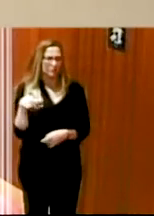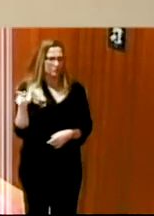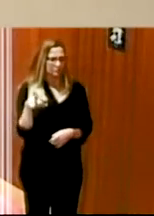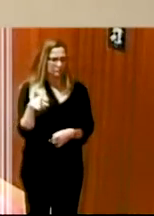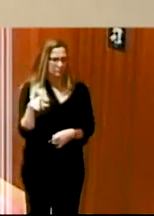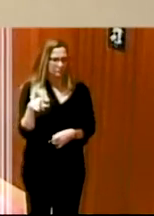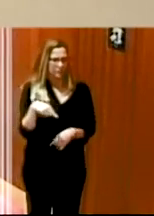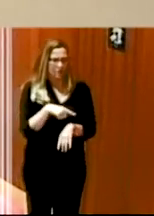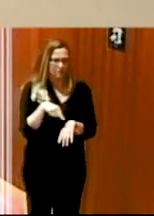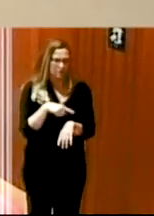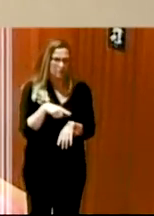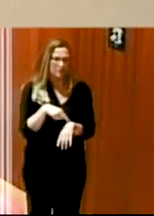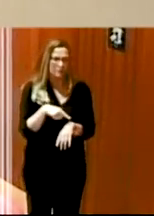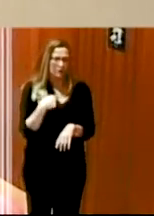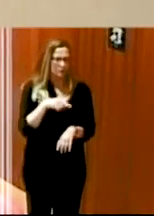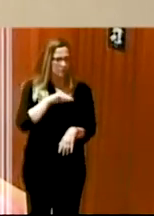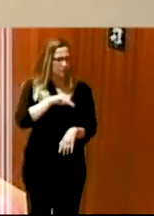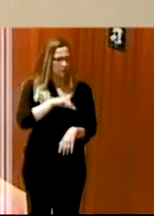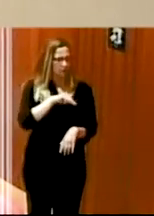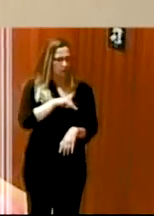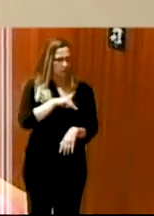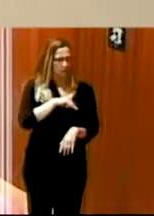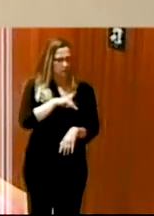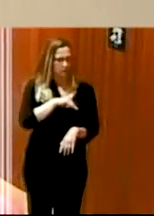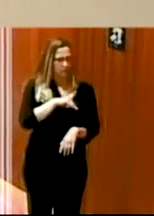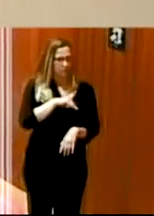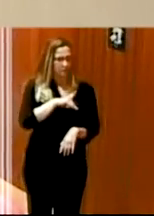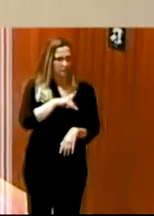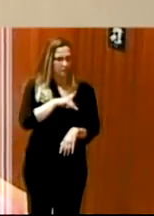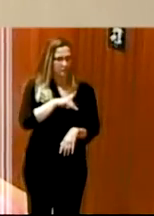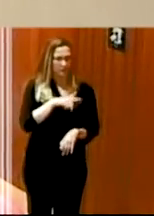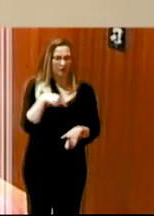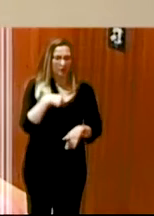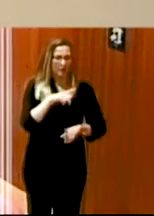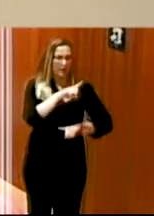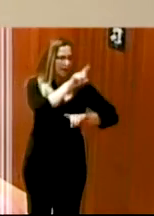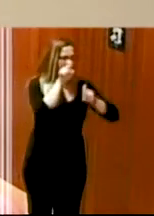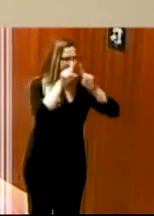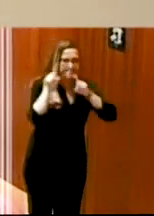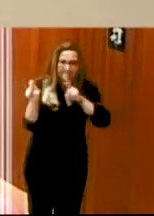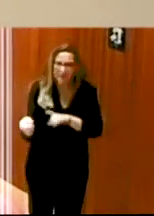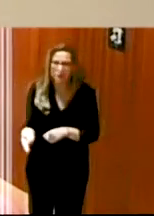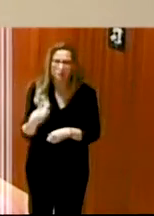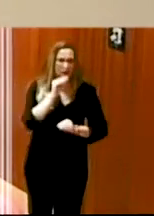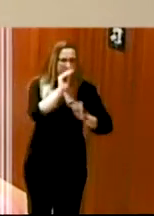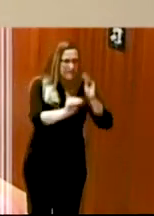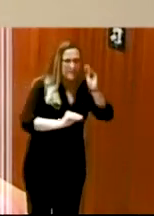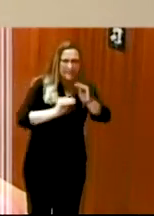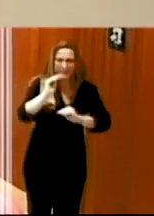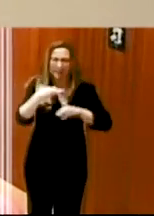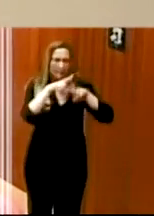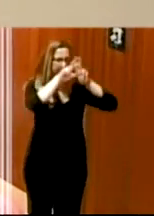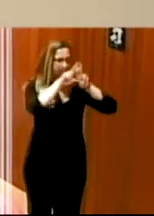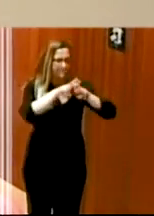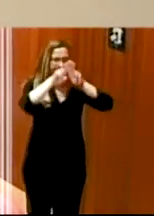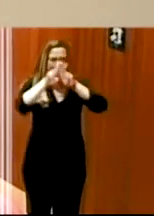sensación de preguntar, de hacer un chequeo constante de cómo estaba